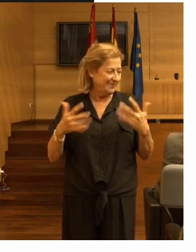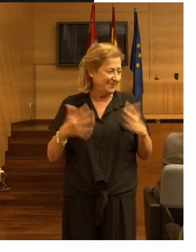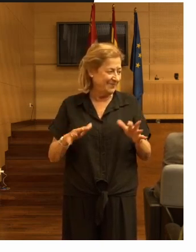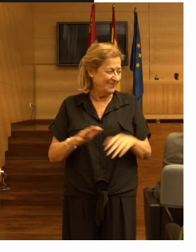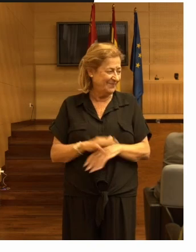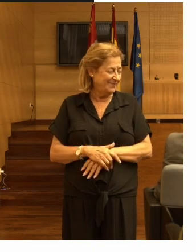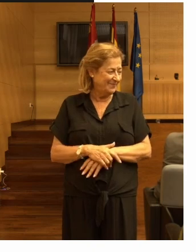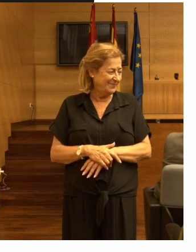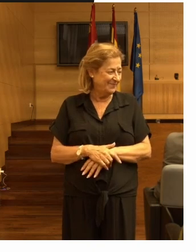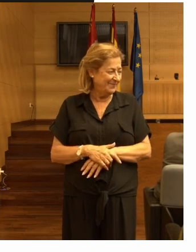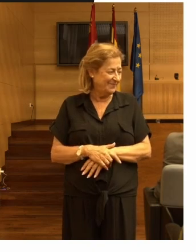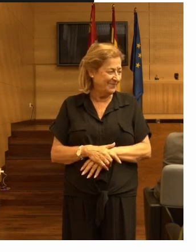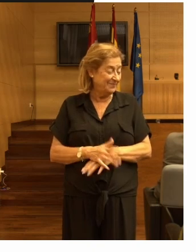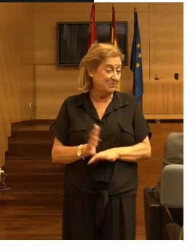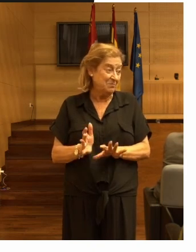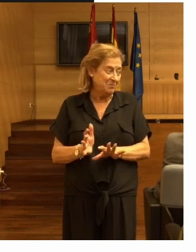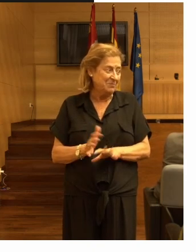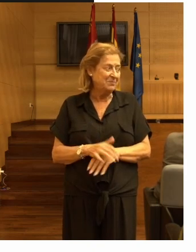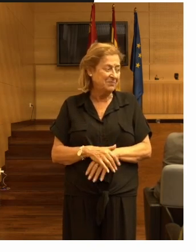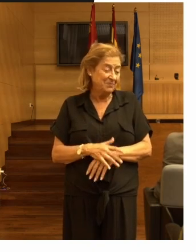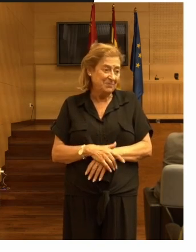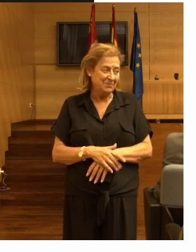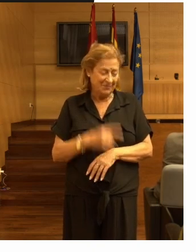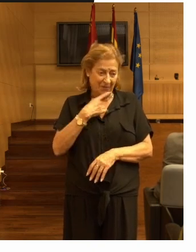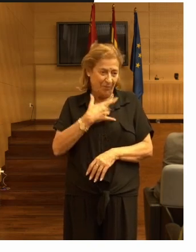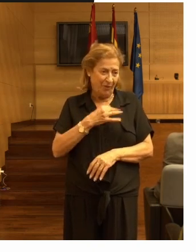gracias gracias gracias gracias